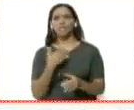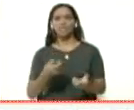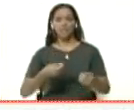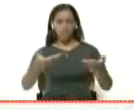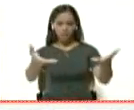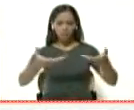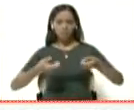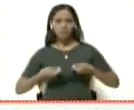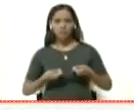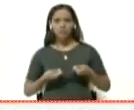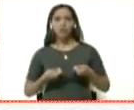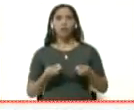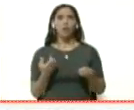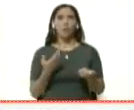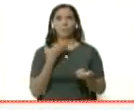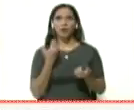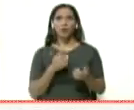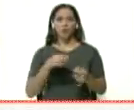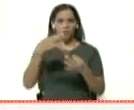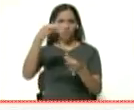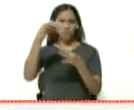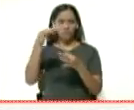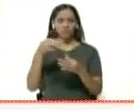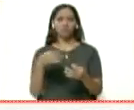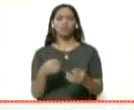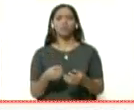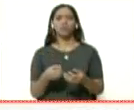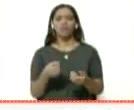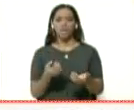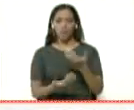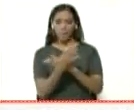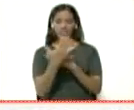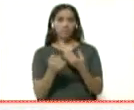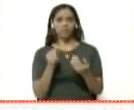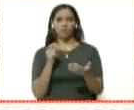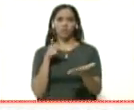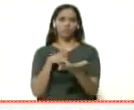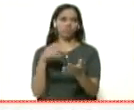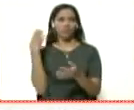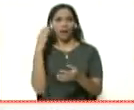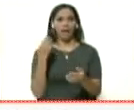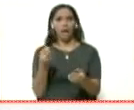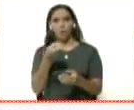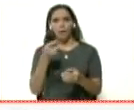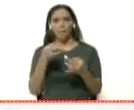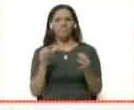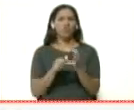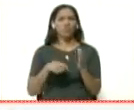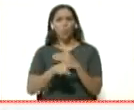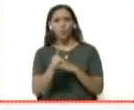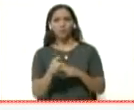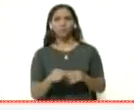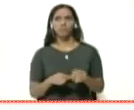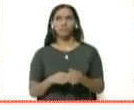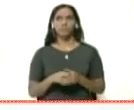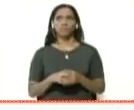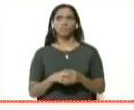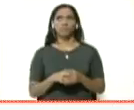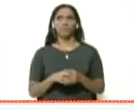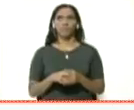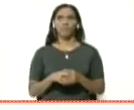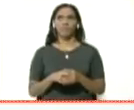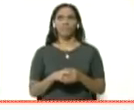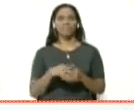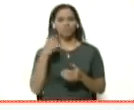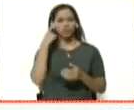impresos, o mejor dicho, los folletos impresos y no puedo llegar hasta Caracas a buscar papel como tal, ¿dónde puedo ir? Sí, previmos eso